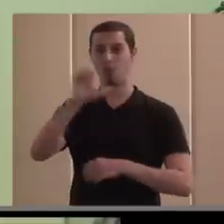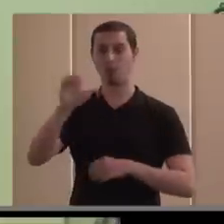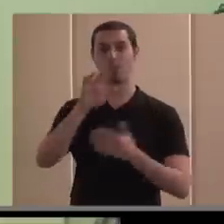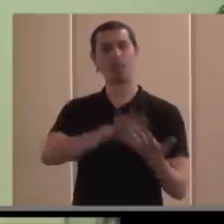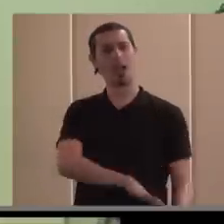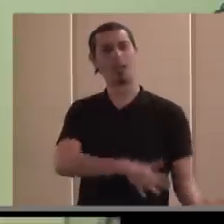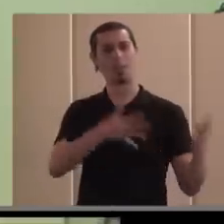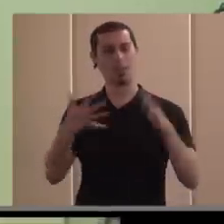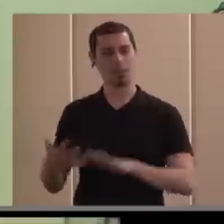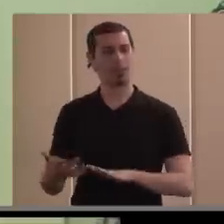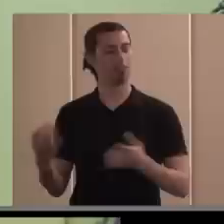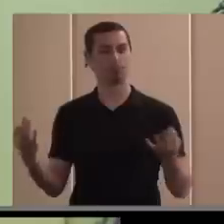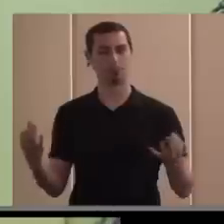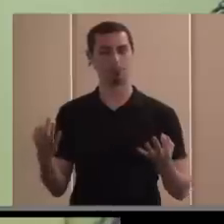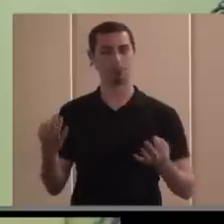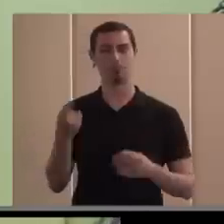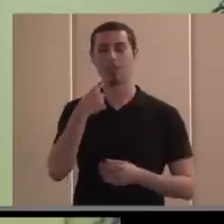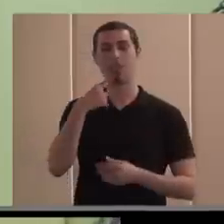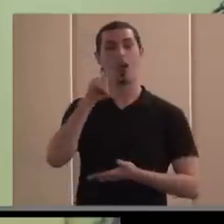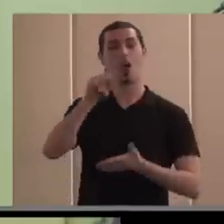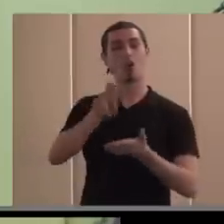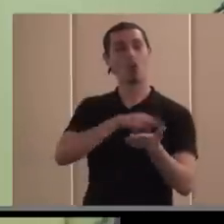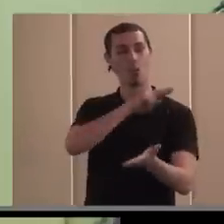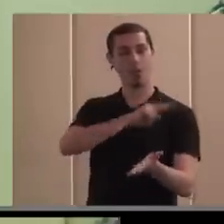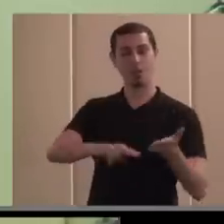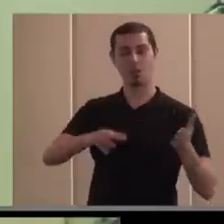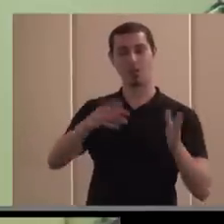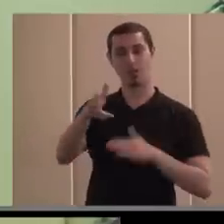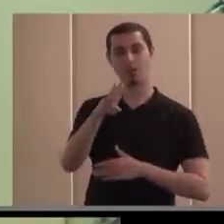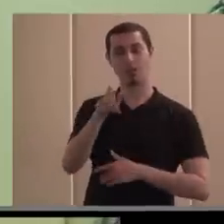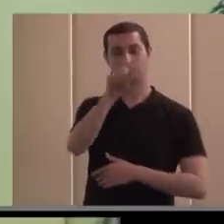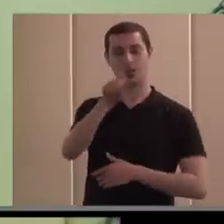de la Convención de Derechos de Personas con Discapacidad